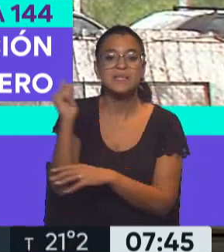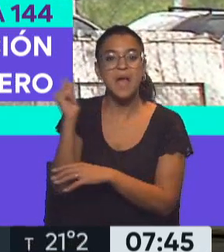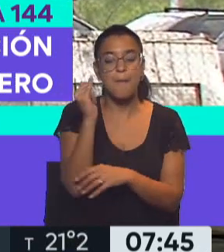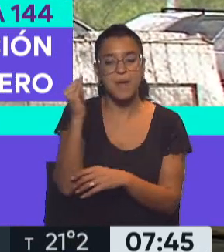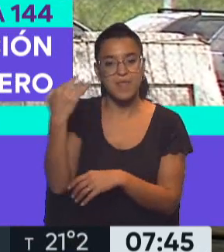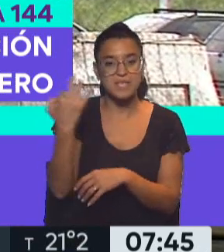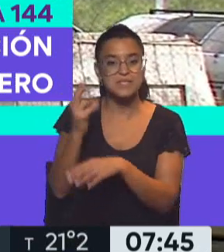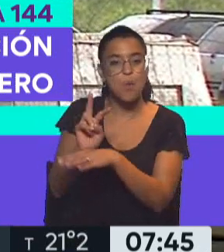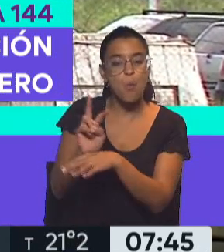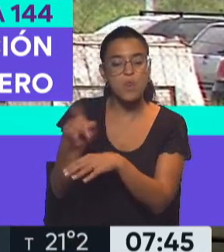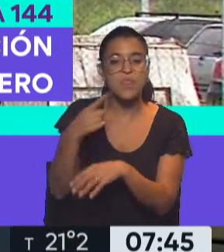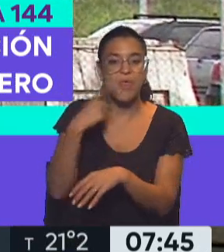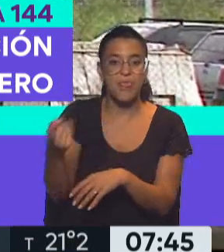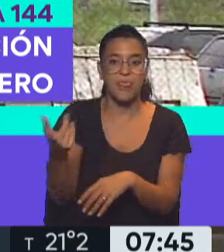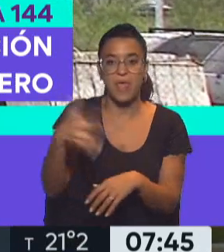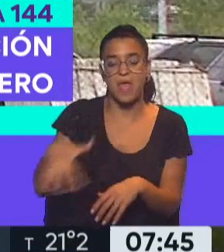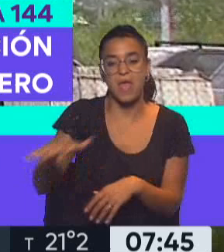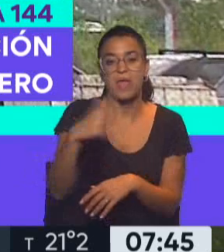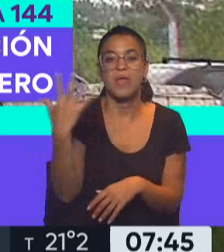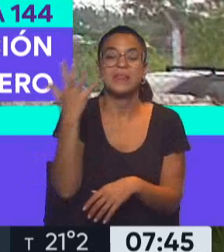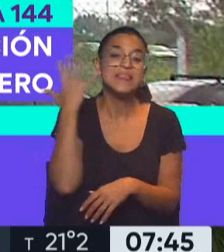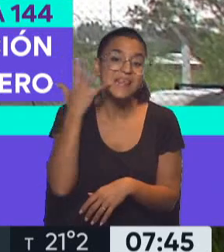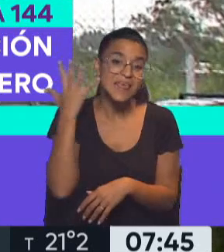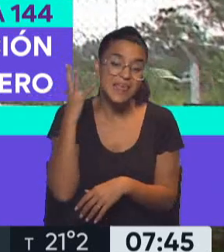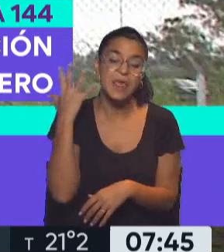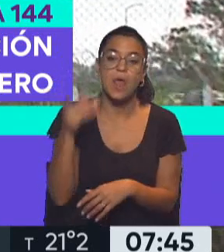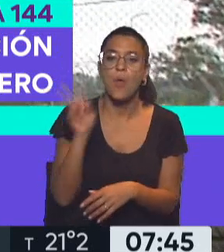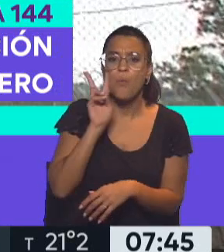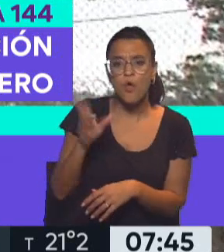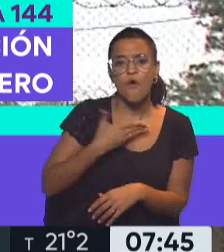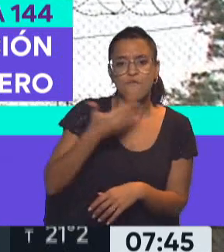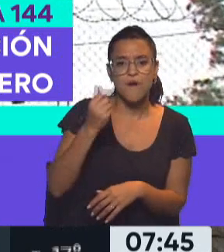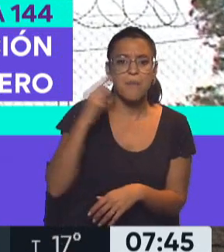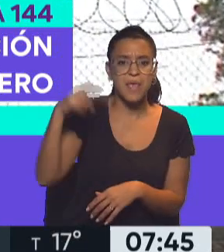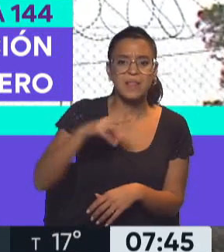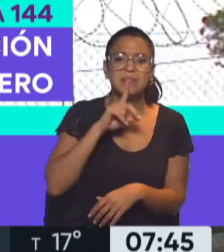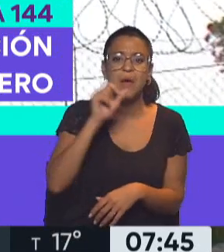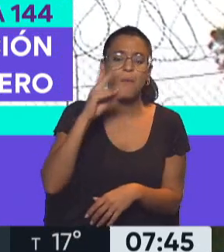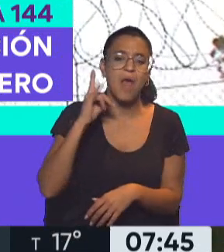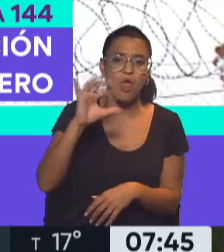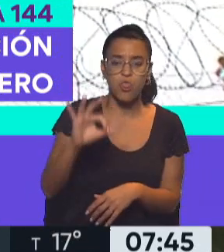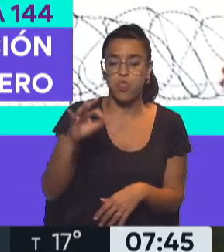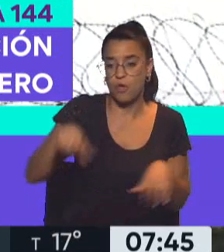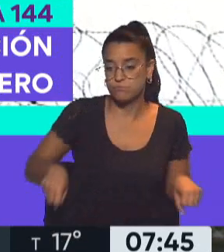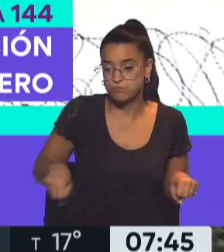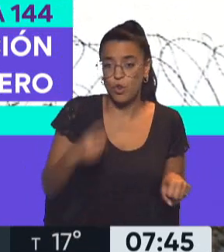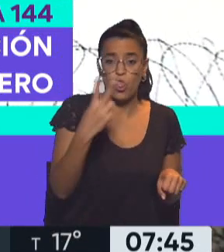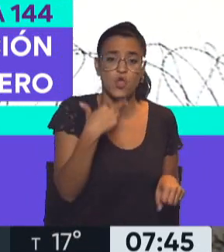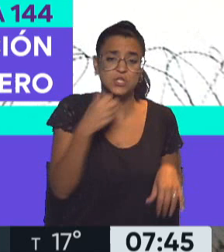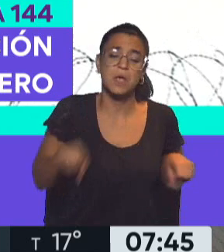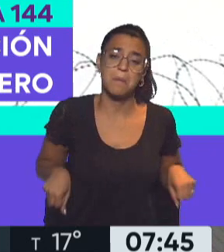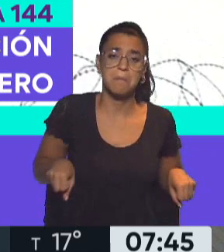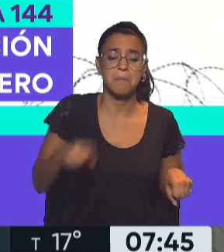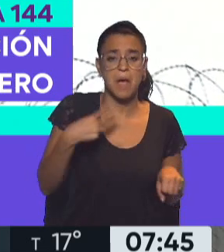seguridad de la localidad de la zona norte, allí en el Tigre, viendo que Fabián Tablado caminaba con dos de sus pequeñas hijas,